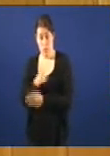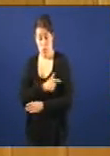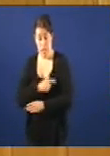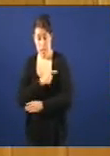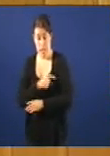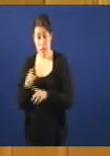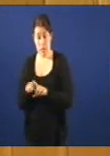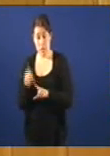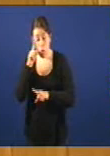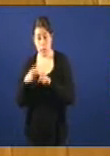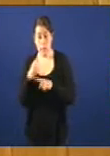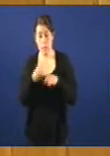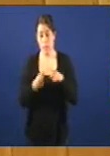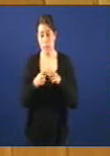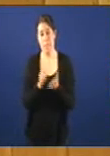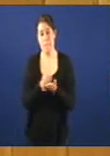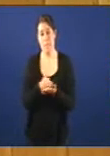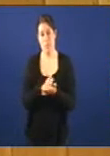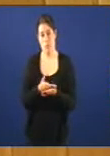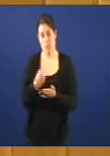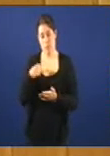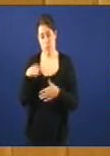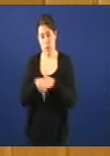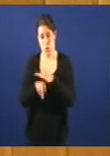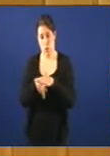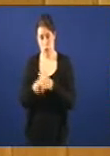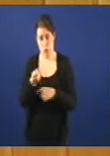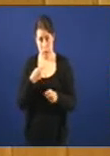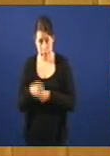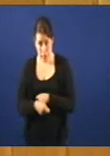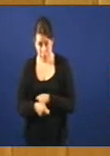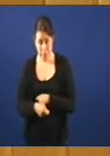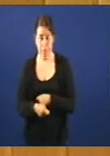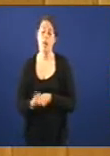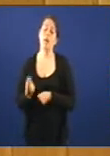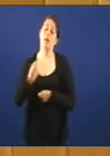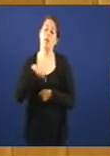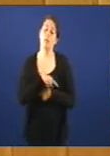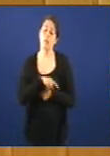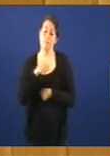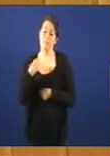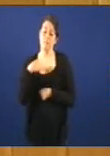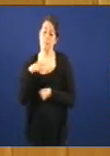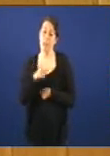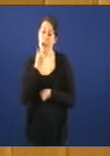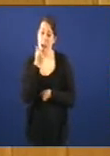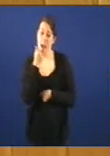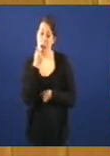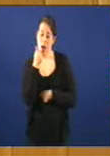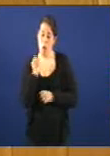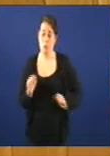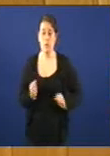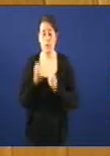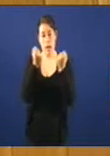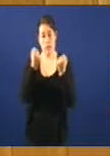para que a xunta mediasen o proceso de negociación. En todo caso tivemos sempre unha salvagarda fundamental que nace